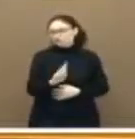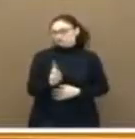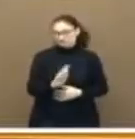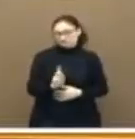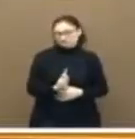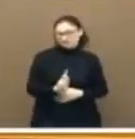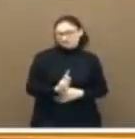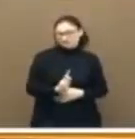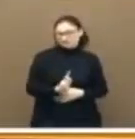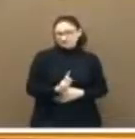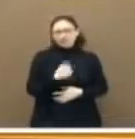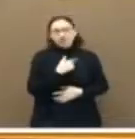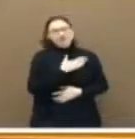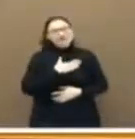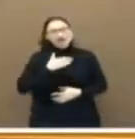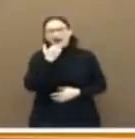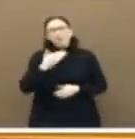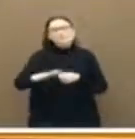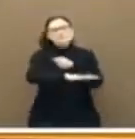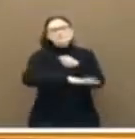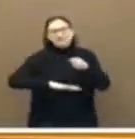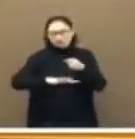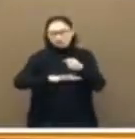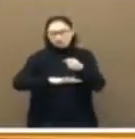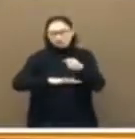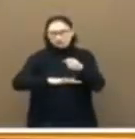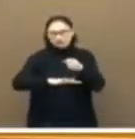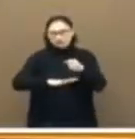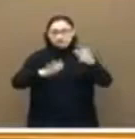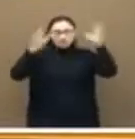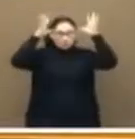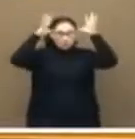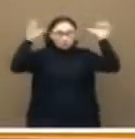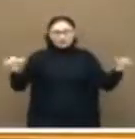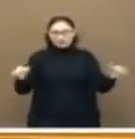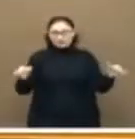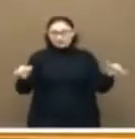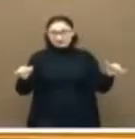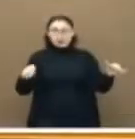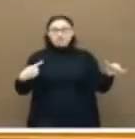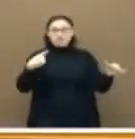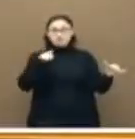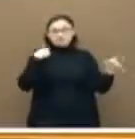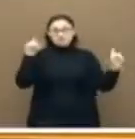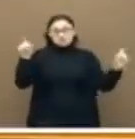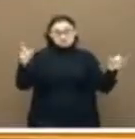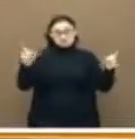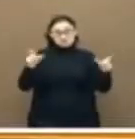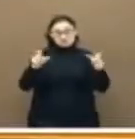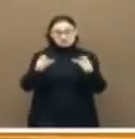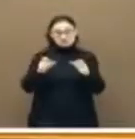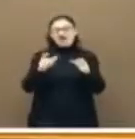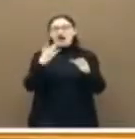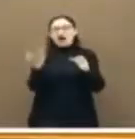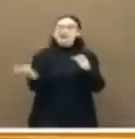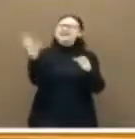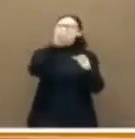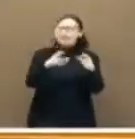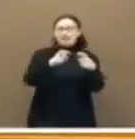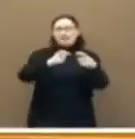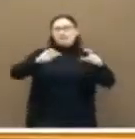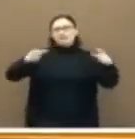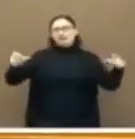básico, que reponga todos los efectivos de la Guardia Civil de Tráfico que se han perdido desde la crisis. Simplemente con eso.